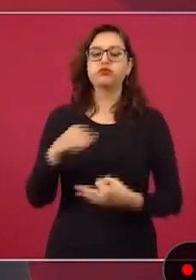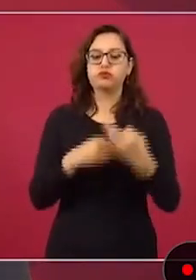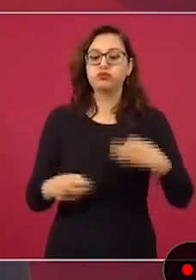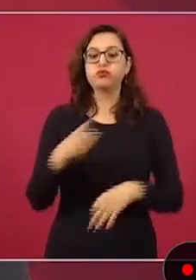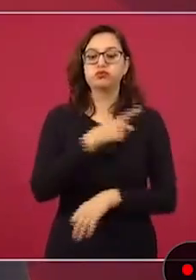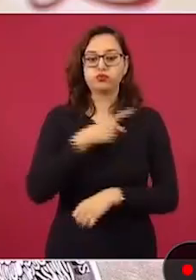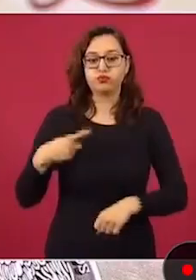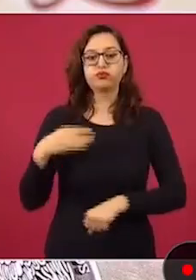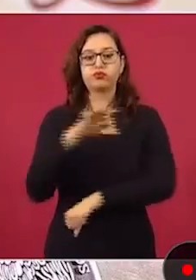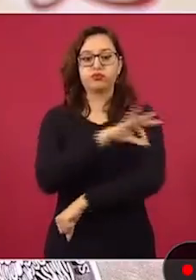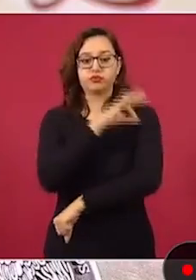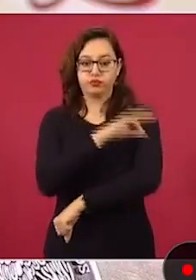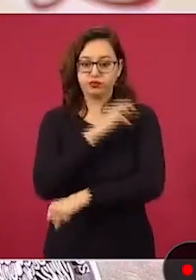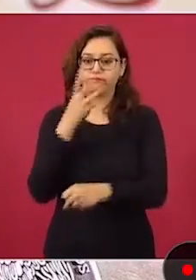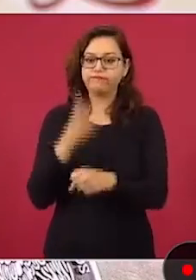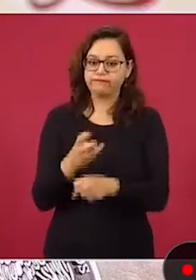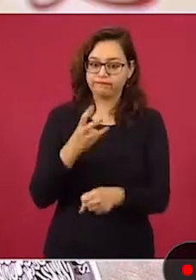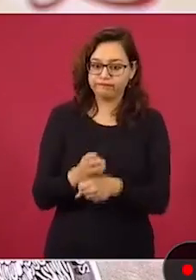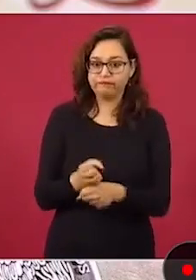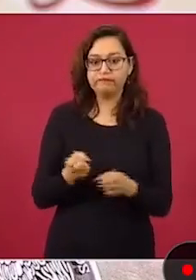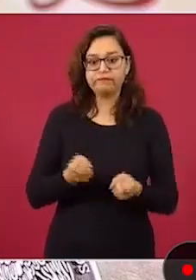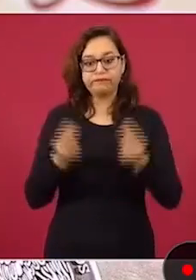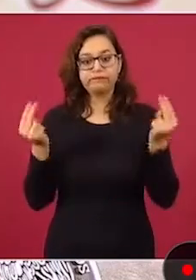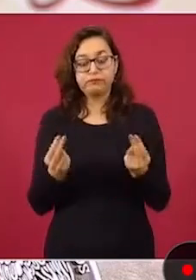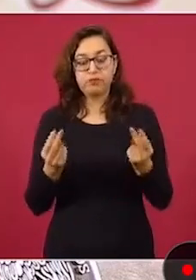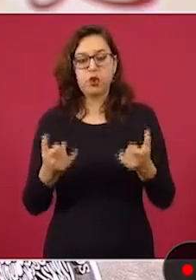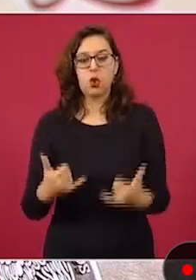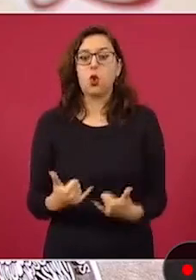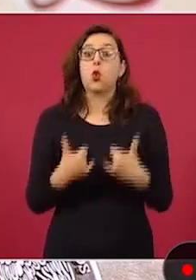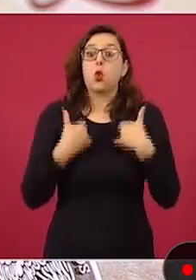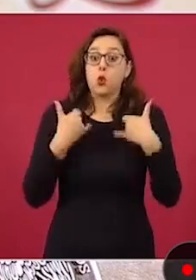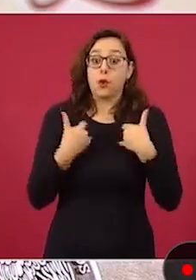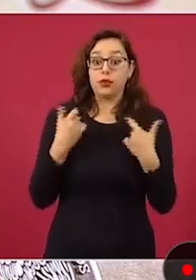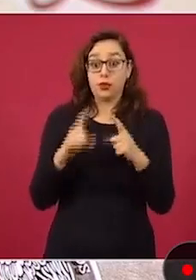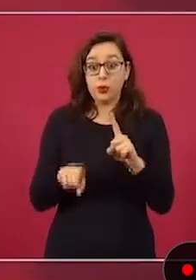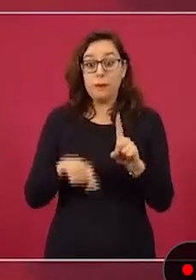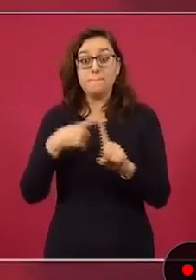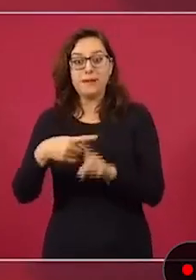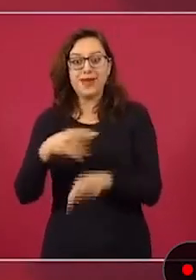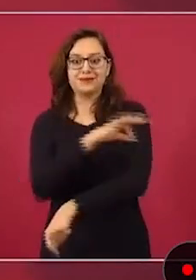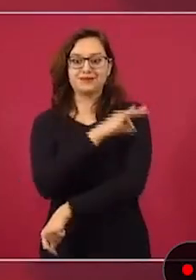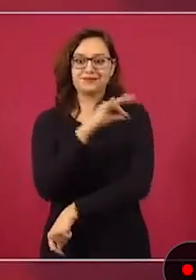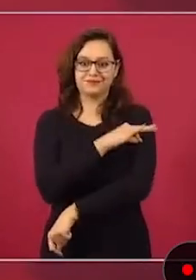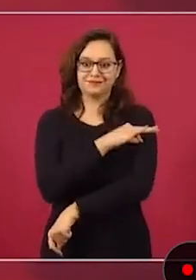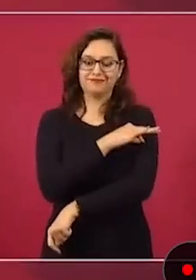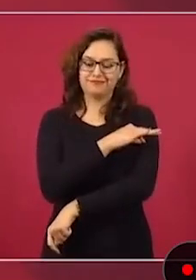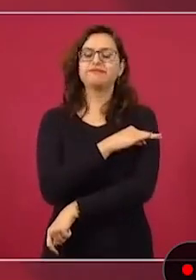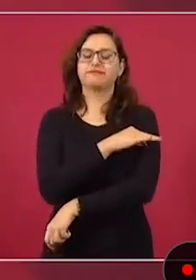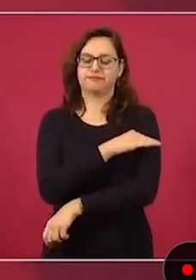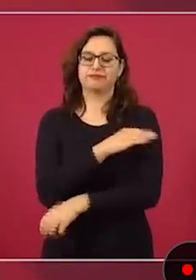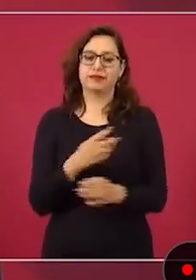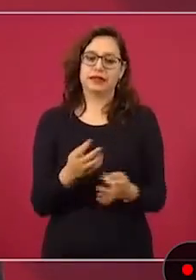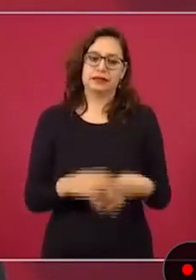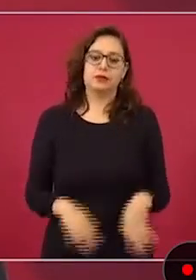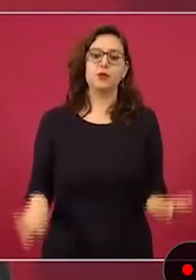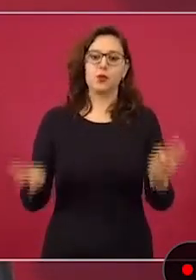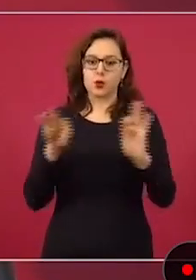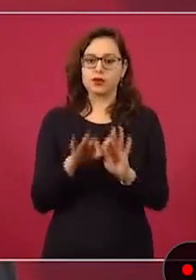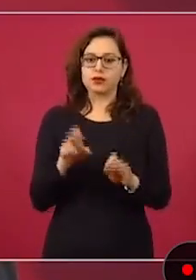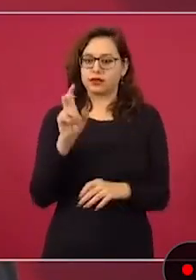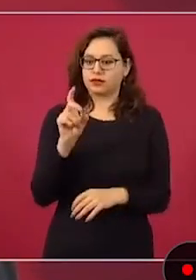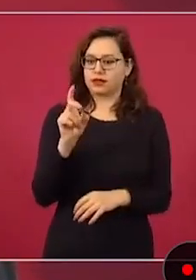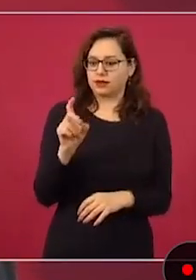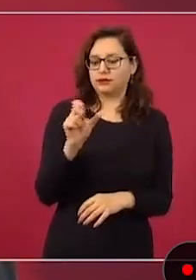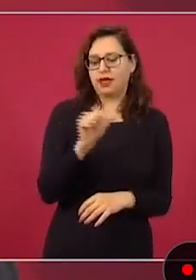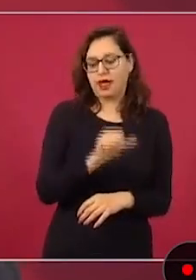con el refuerzo. No obstante, su juventud, que les da menor riesgo de COVID, también es importante el refuerzo en personas de